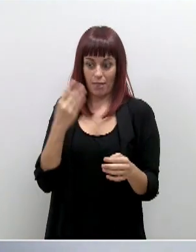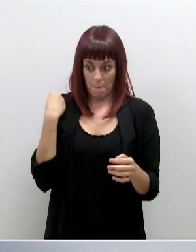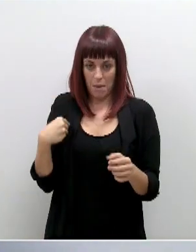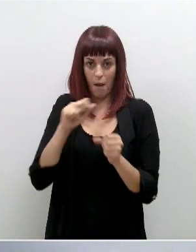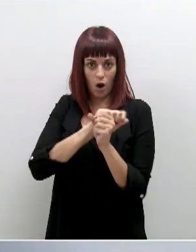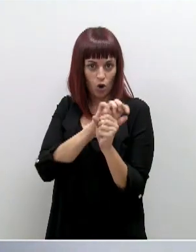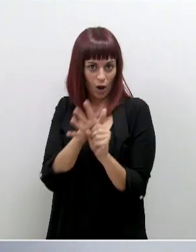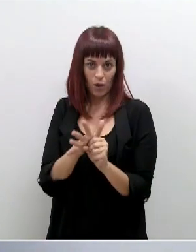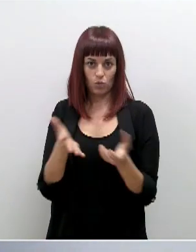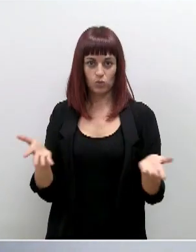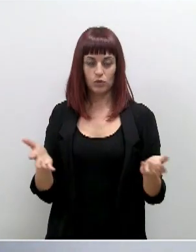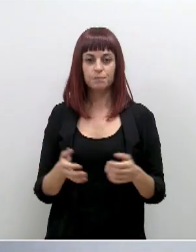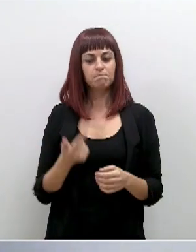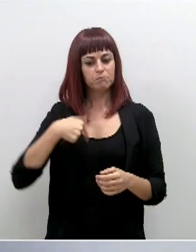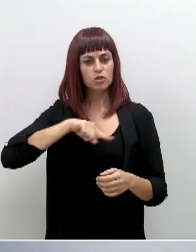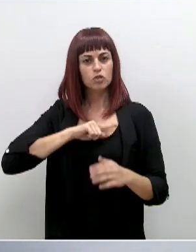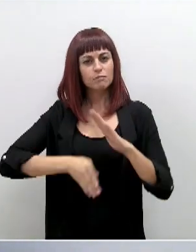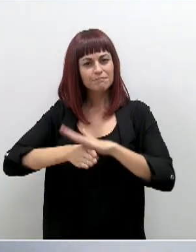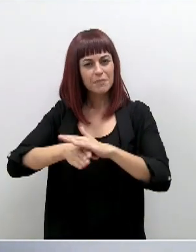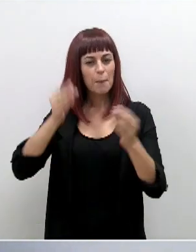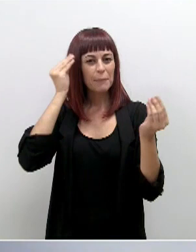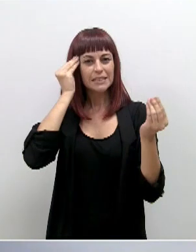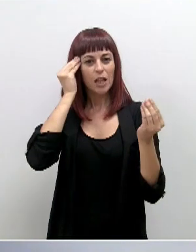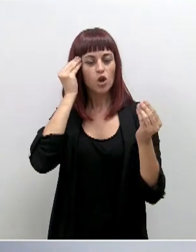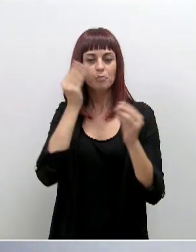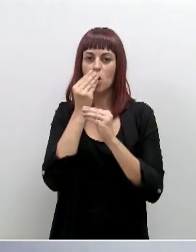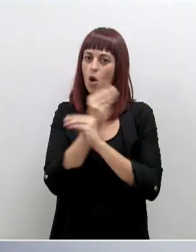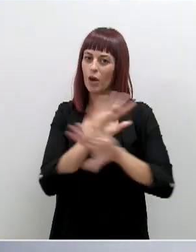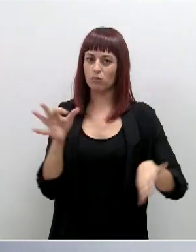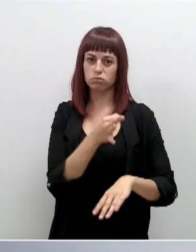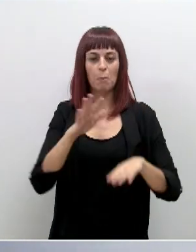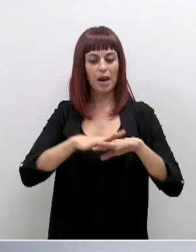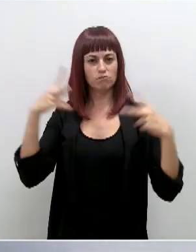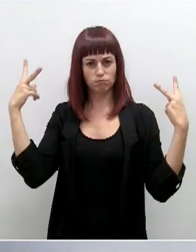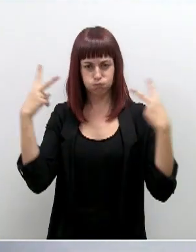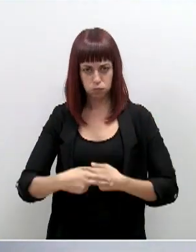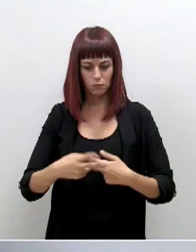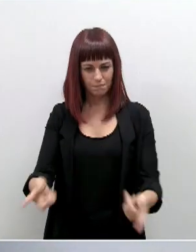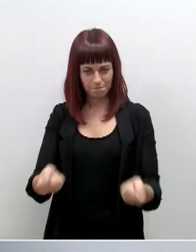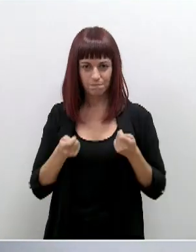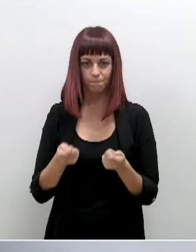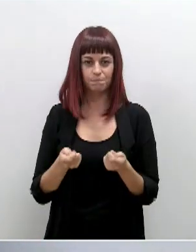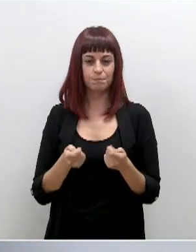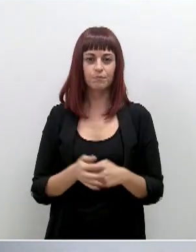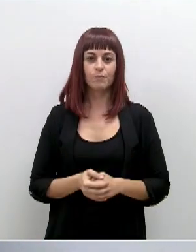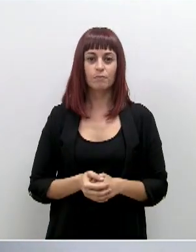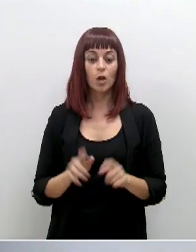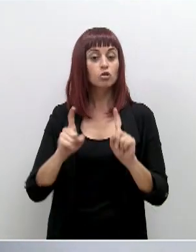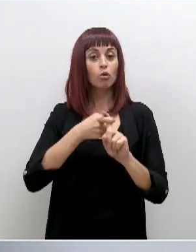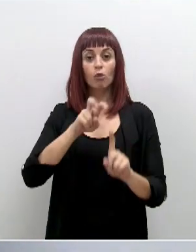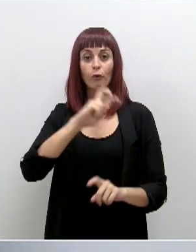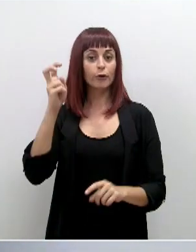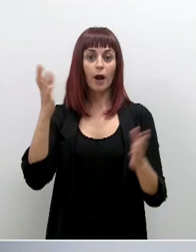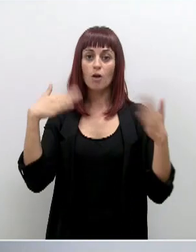-19. Seguimos pensando que es la vía más eficaz para mitigar los efectos de la pandemia. No queda otra si queremos